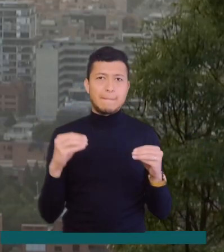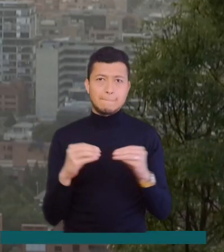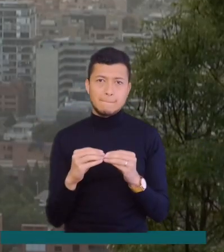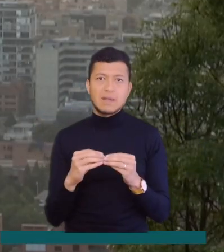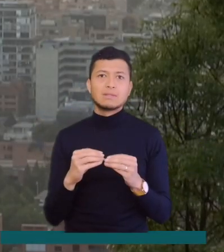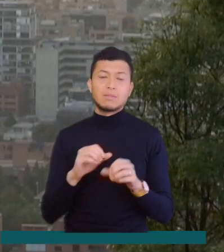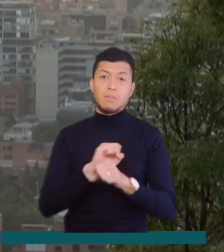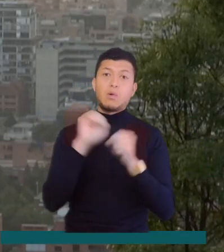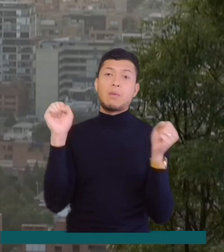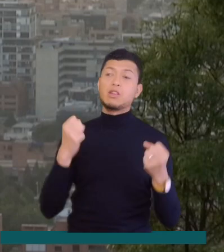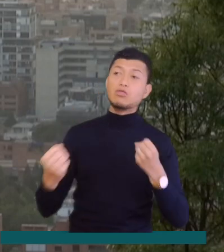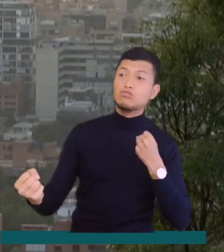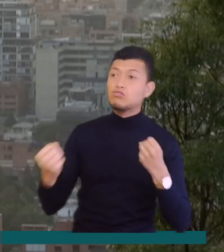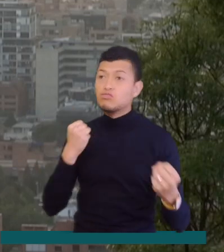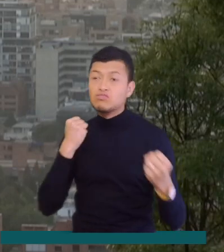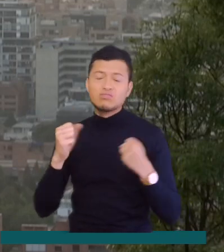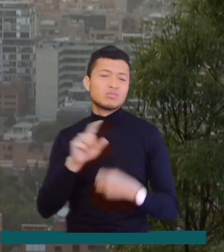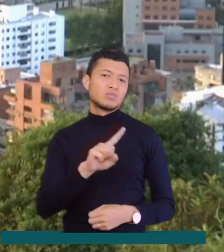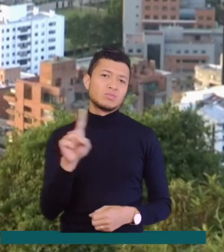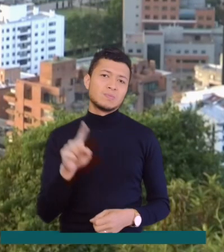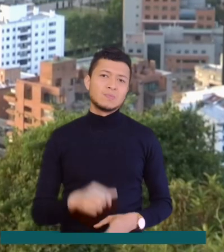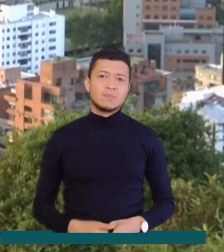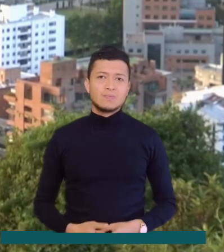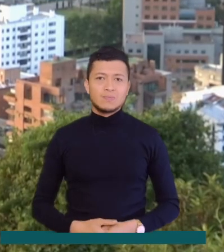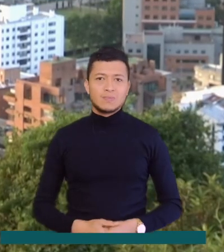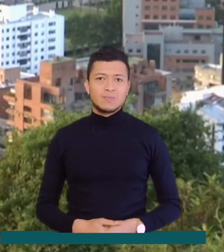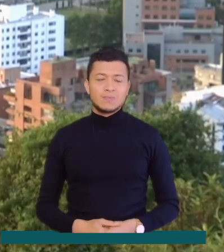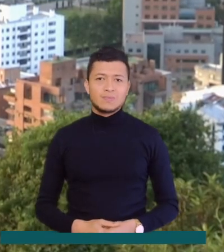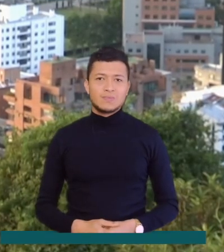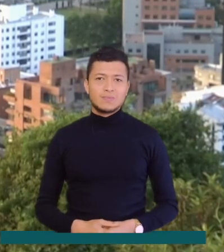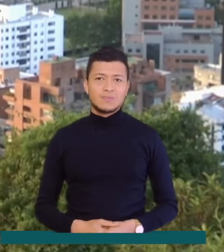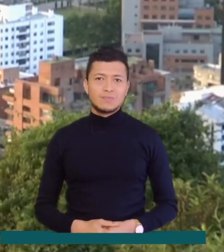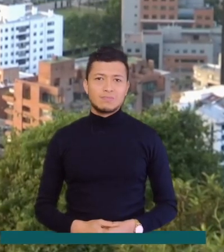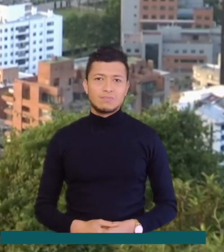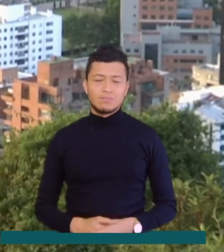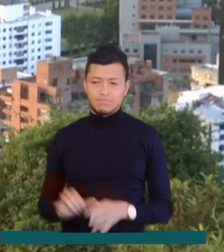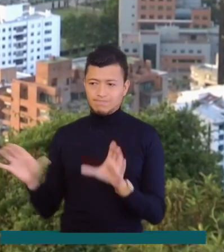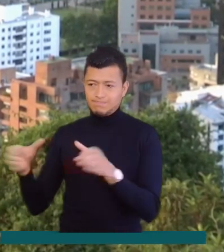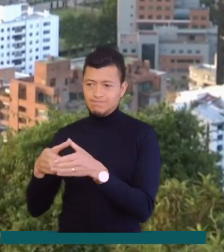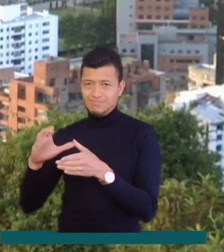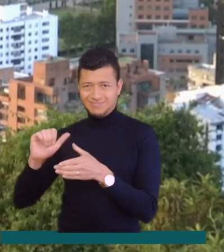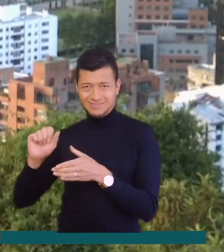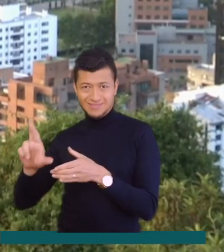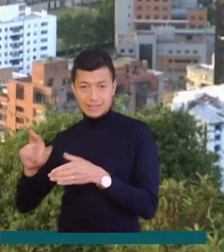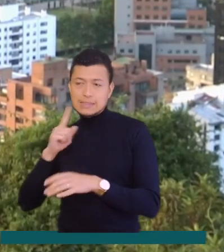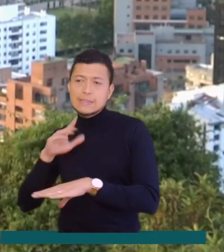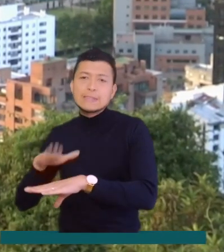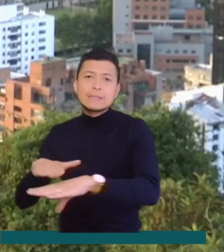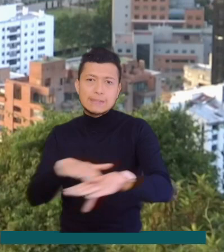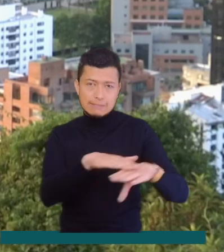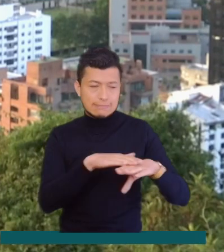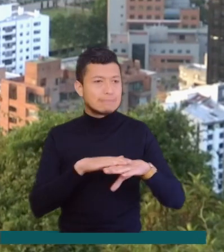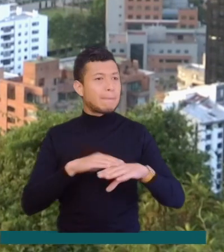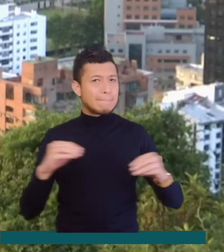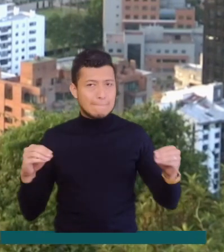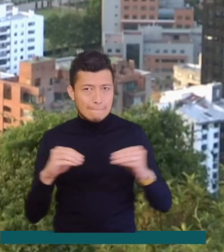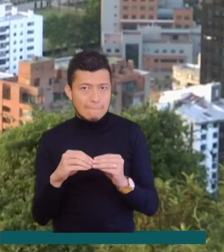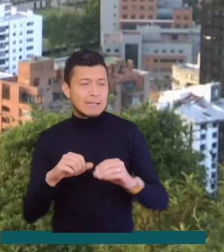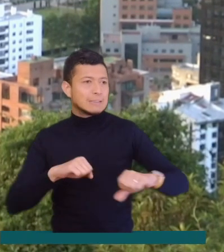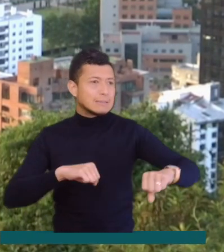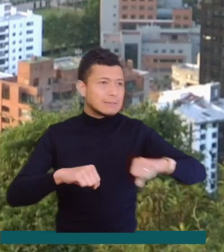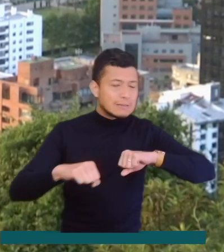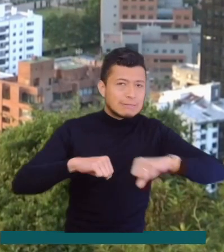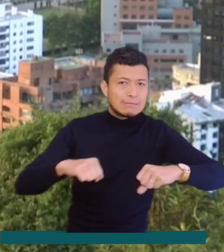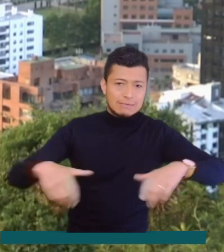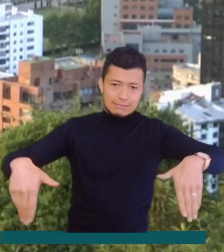actividad física en horas de la mañana. Según la Corporación Autónoma Regional de Cundinamarca, se han intensificado los operativos